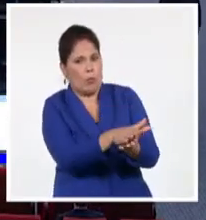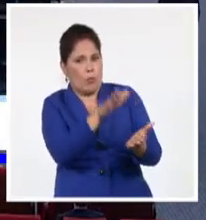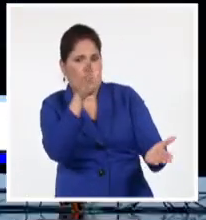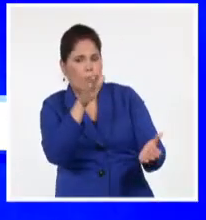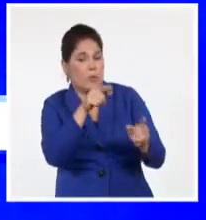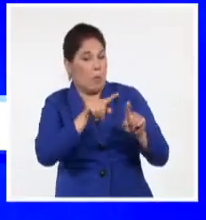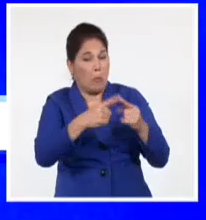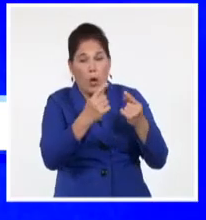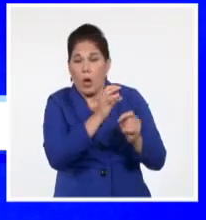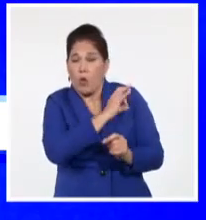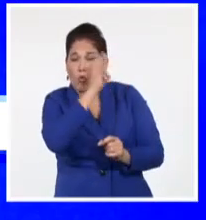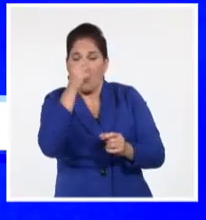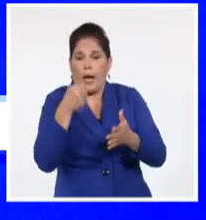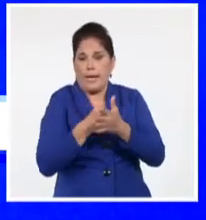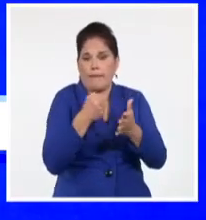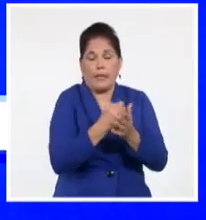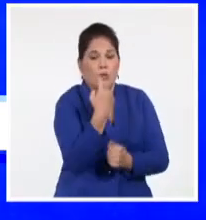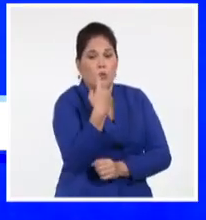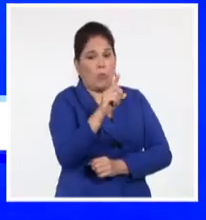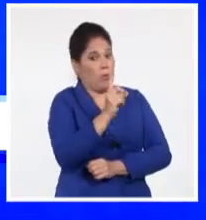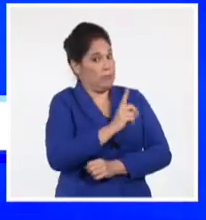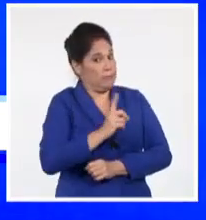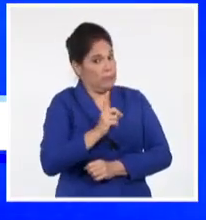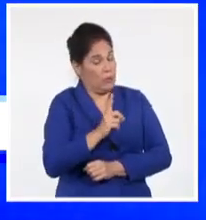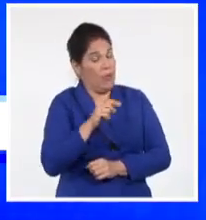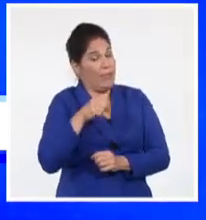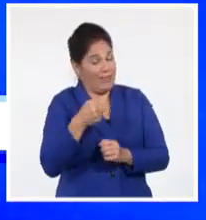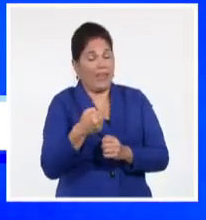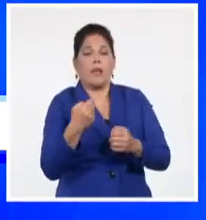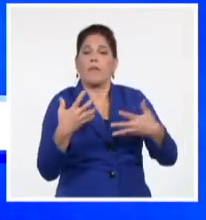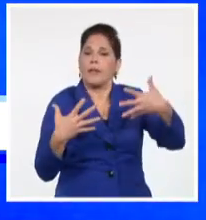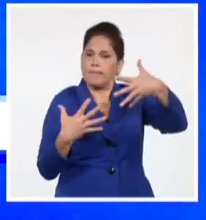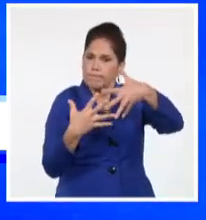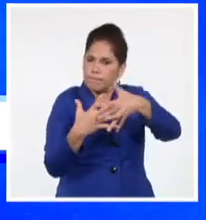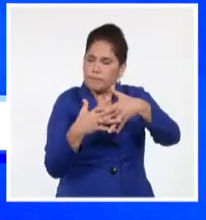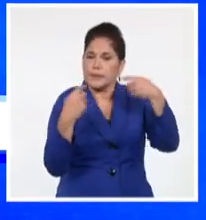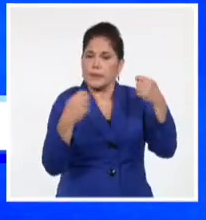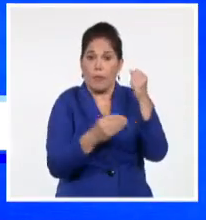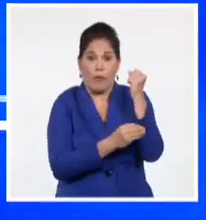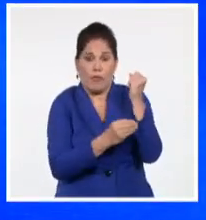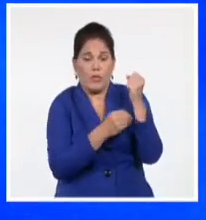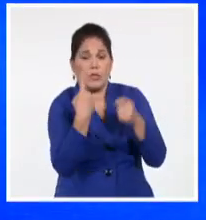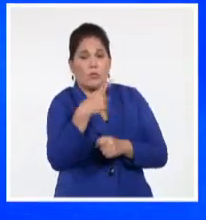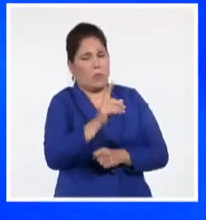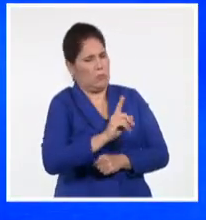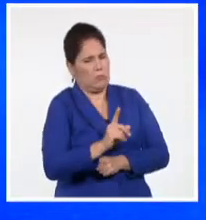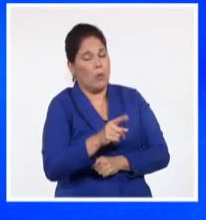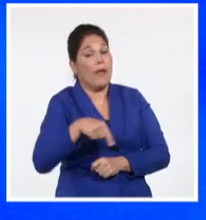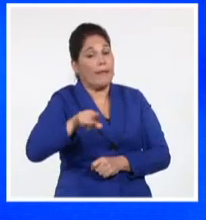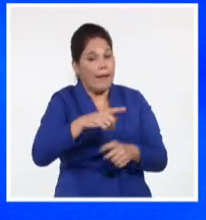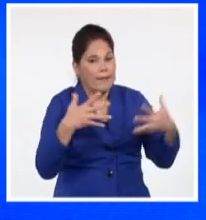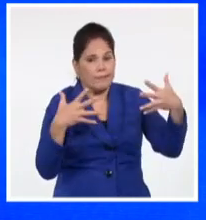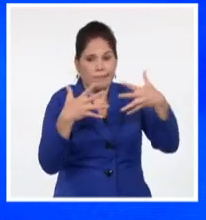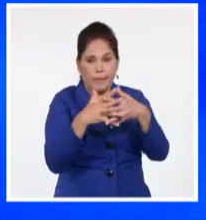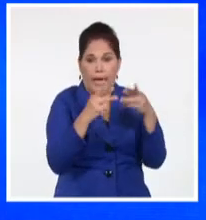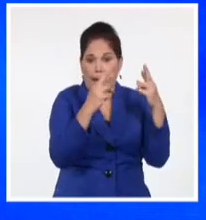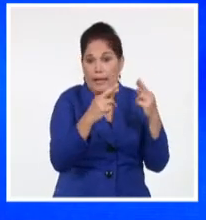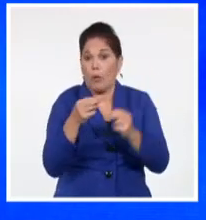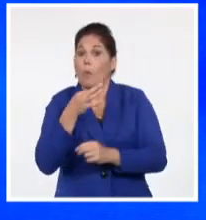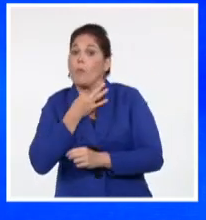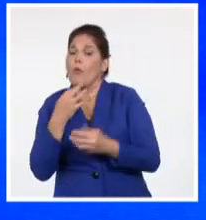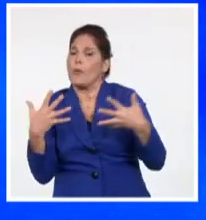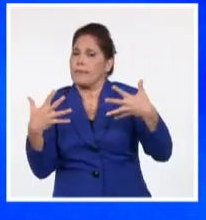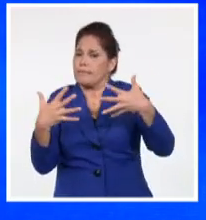pues ninguna nación puede enfrentarse sola a los retos ambientales, ni siquiera la más poderosa, dijo. En ese contexto, trascendió además el